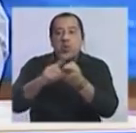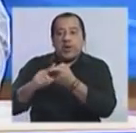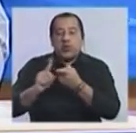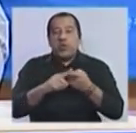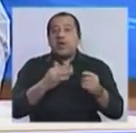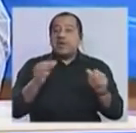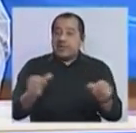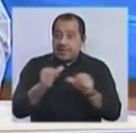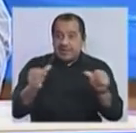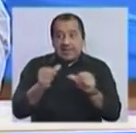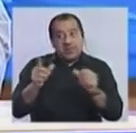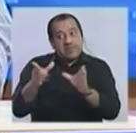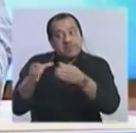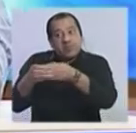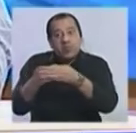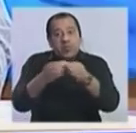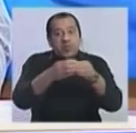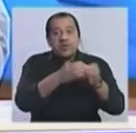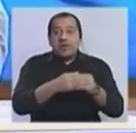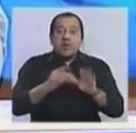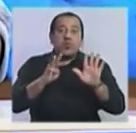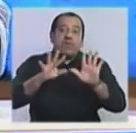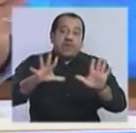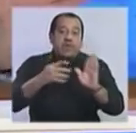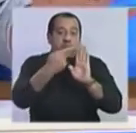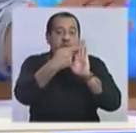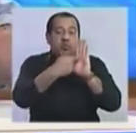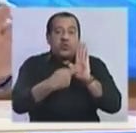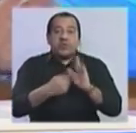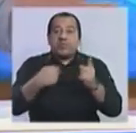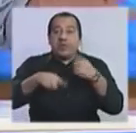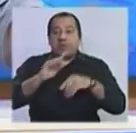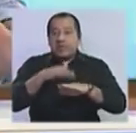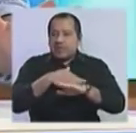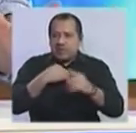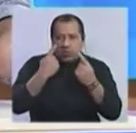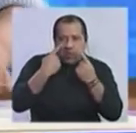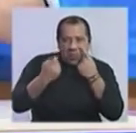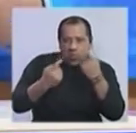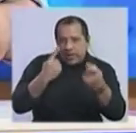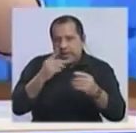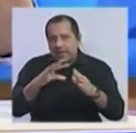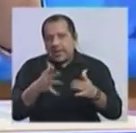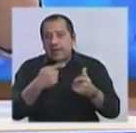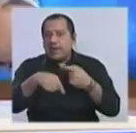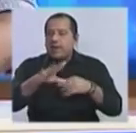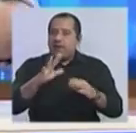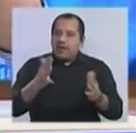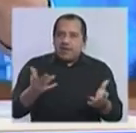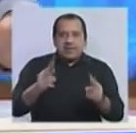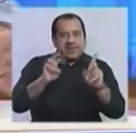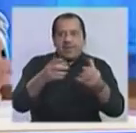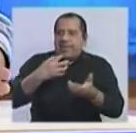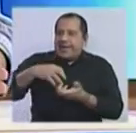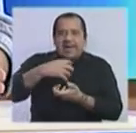están haciendo, que será sobre 9 o 10 puntos, pero básicamente lo que uno está viendo que trasciende es que es reparto